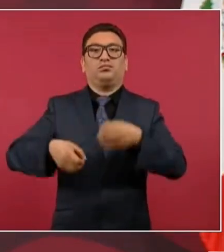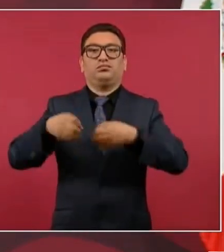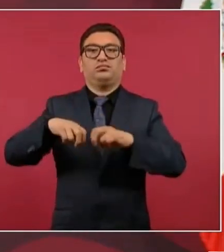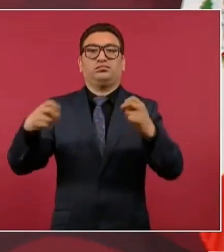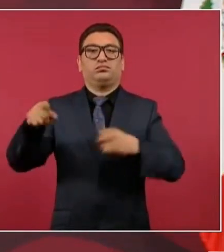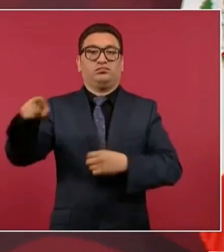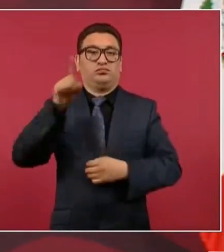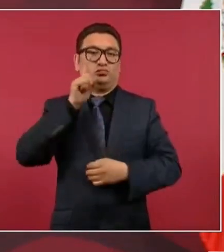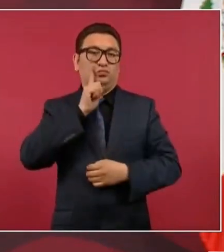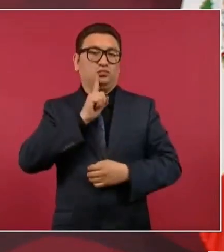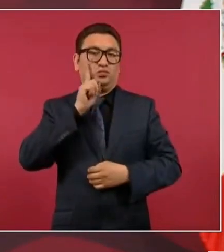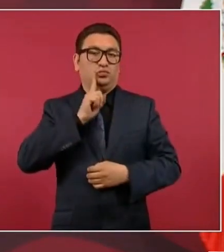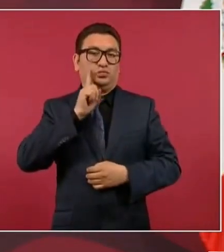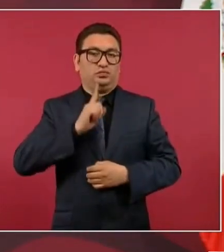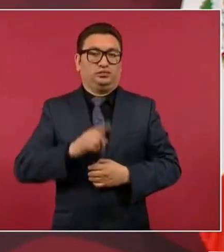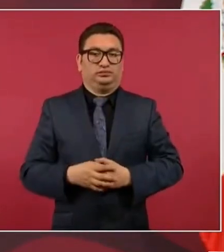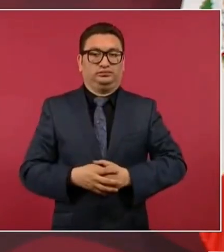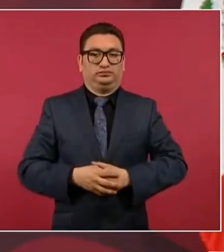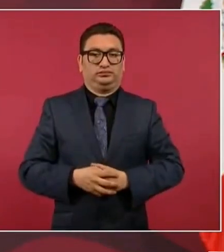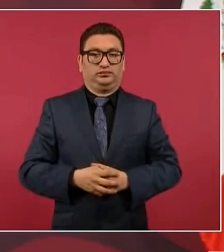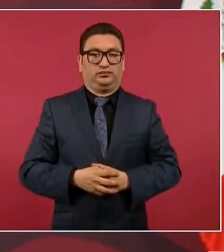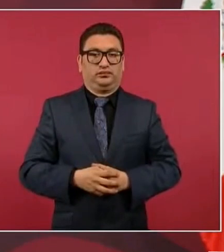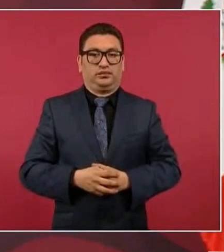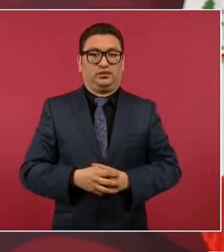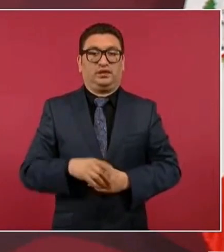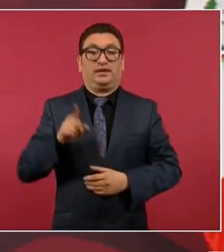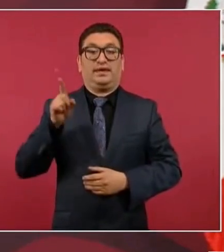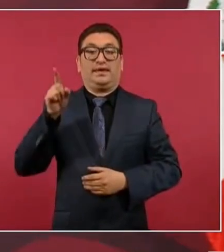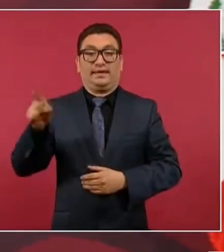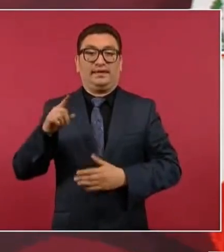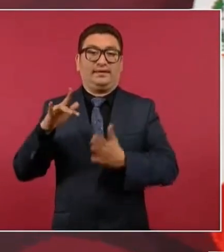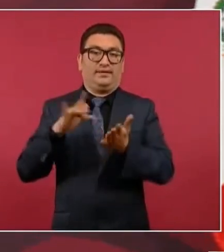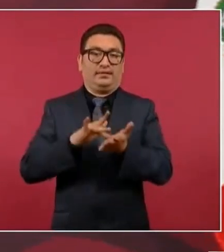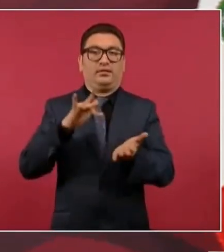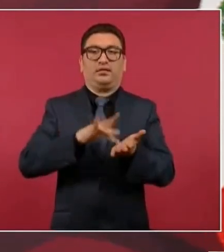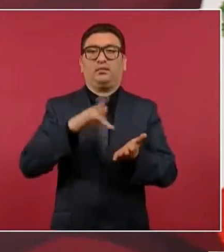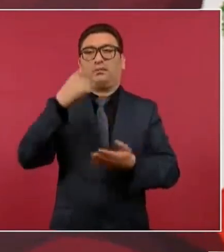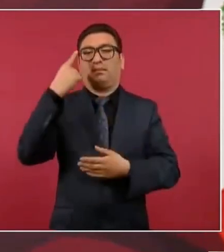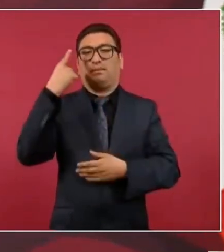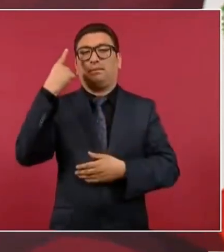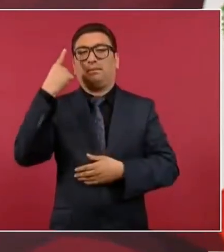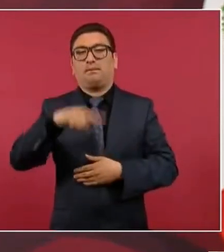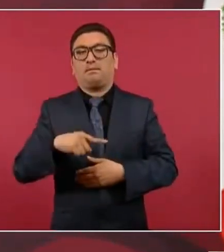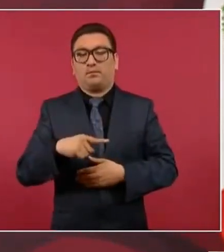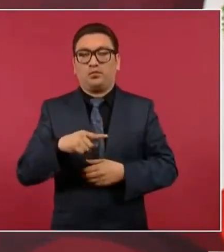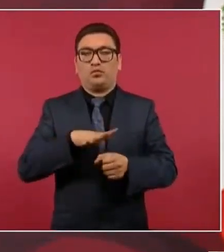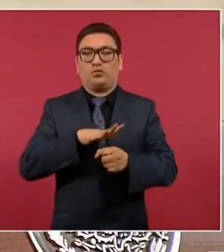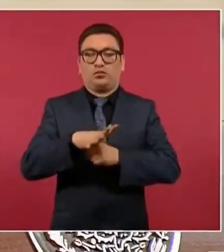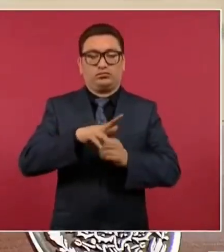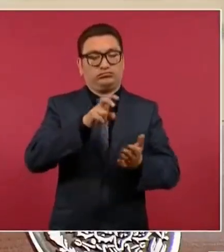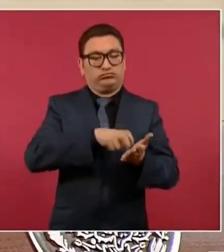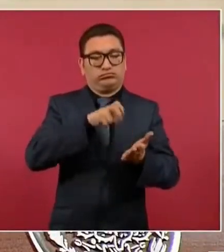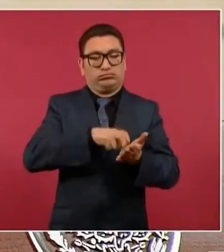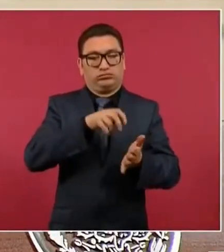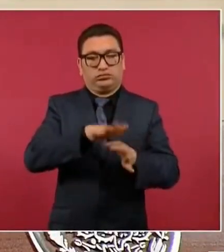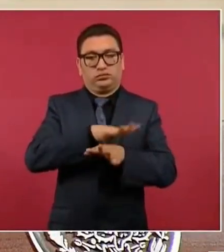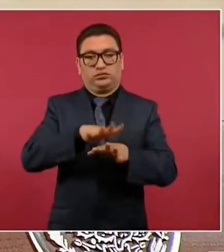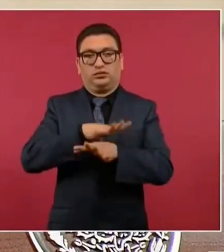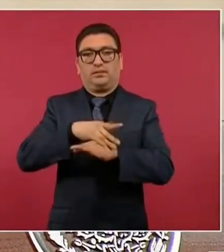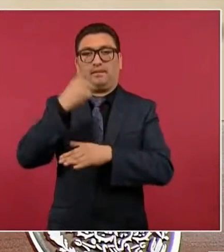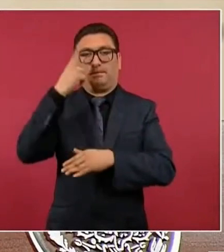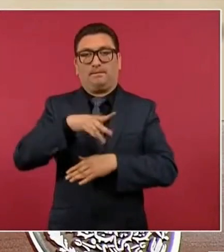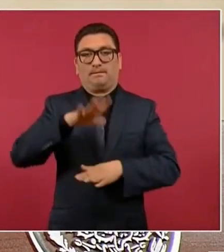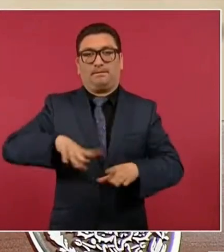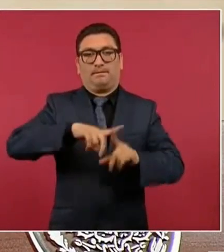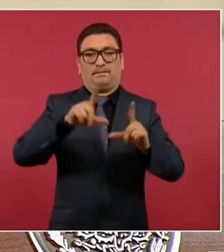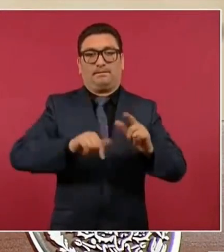ha estado apoyando las reformas que tienen que ver con la transformación del país.